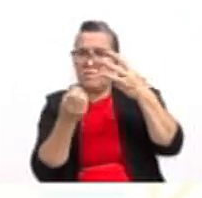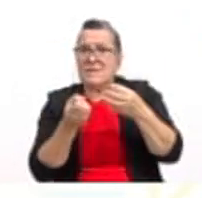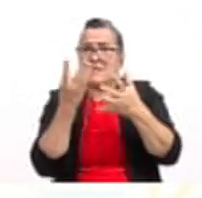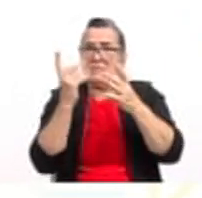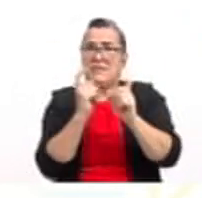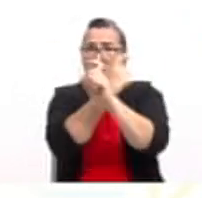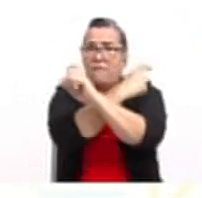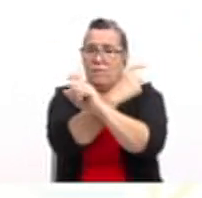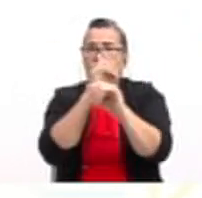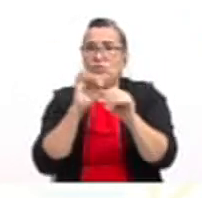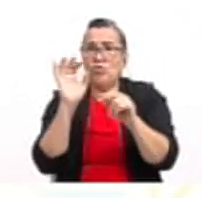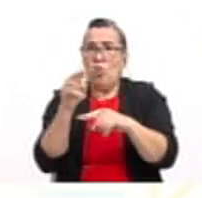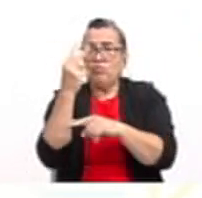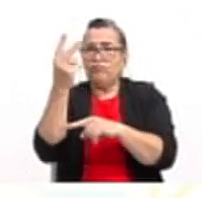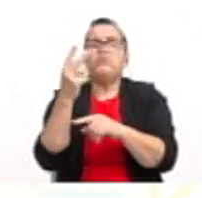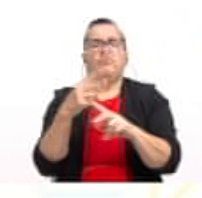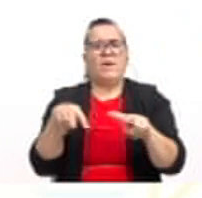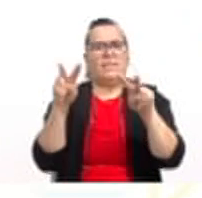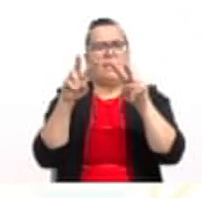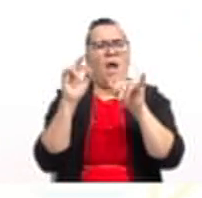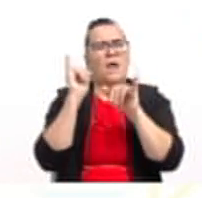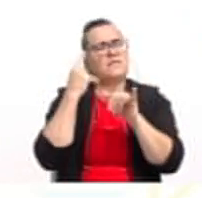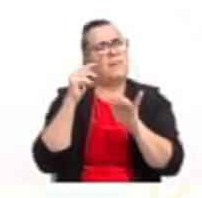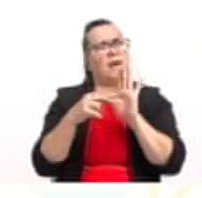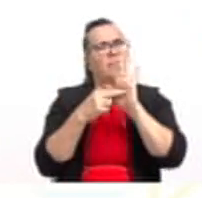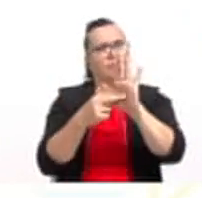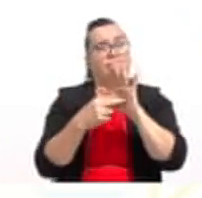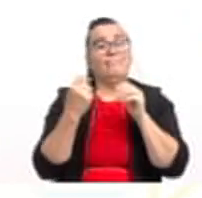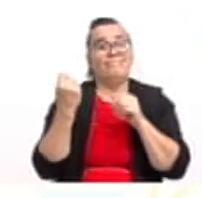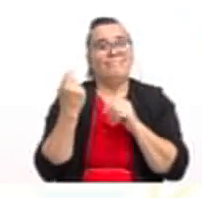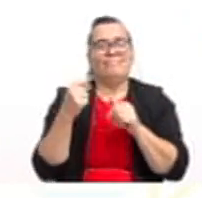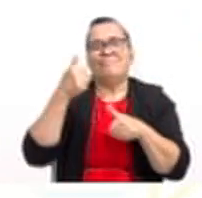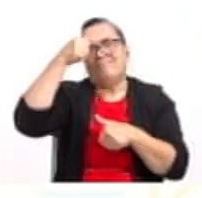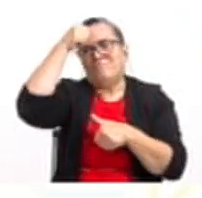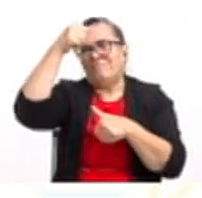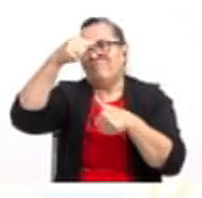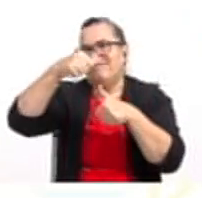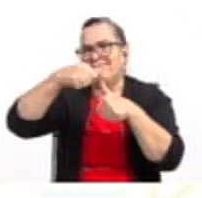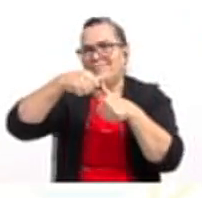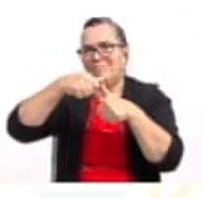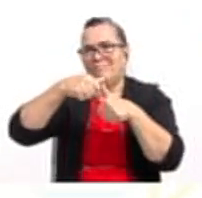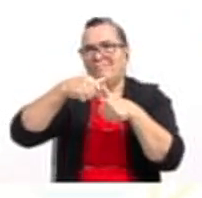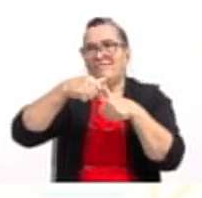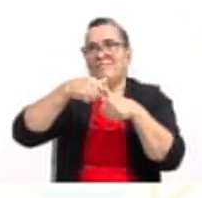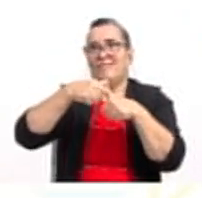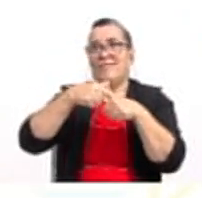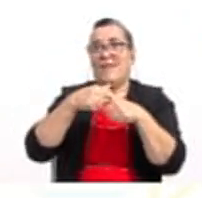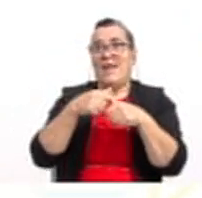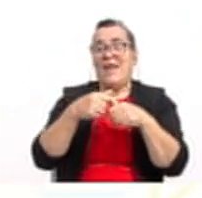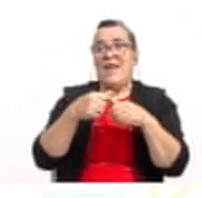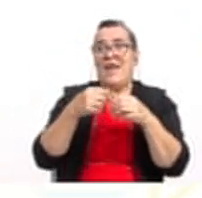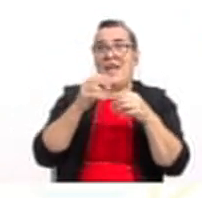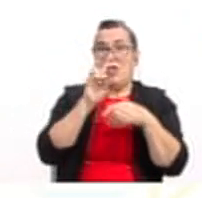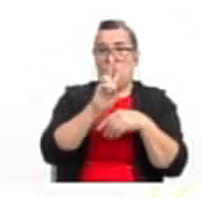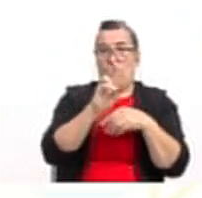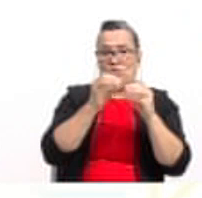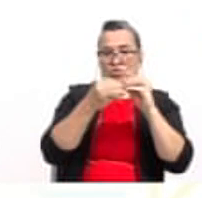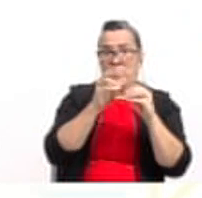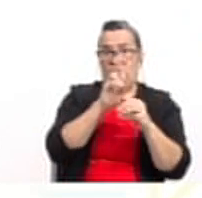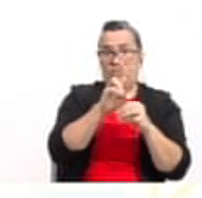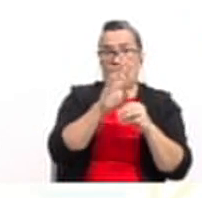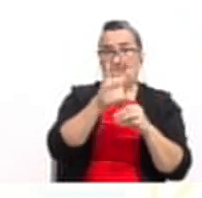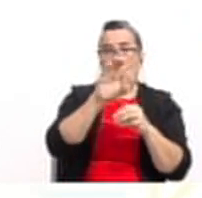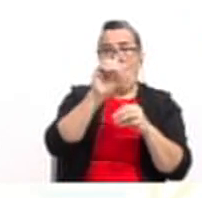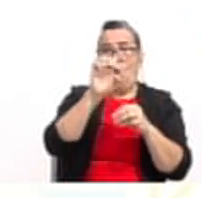cuadrática va a tener sus ventajas a la hora de representarlo. Recordemos que el coeficiente que aparece acá, 2, ese es el